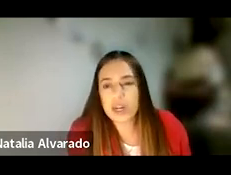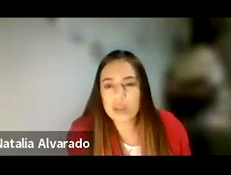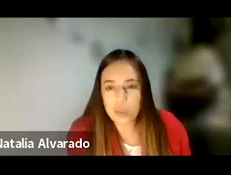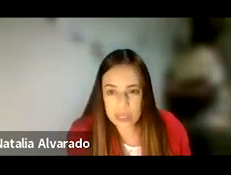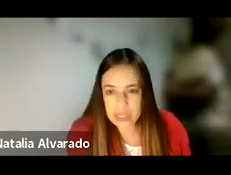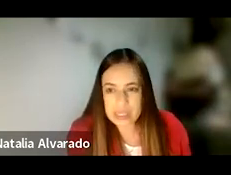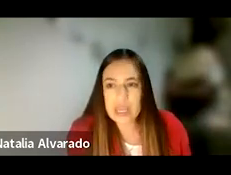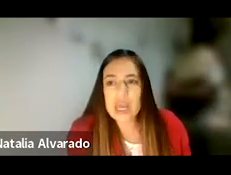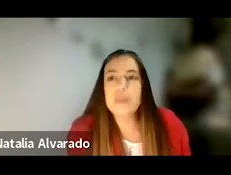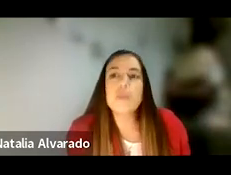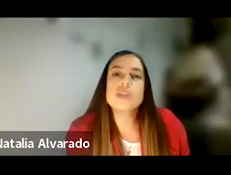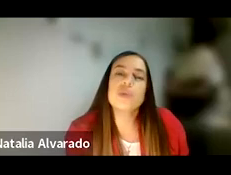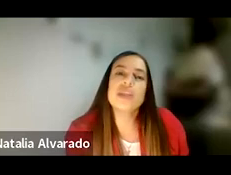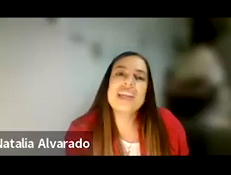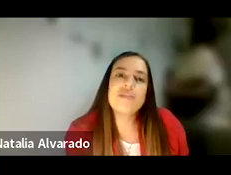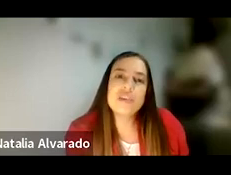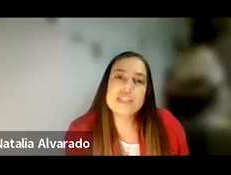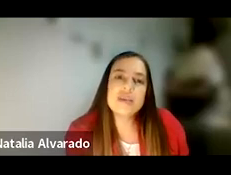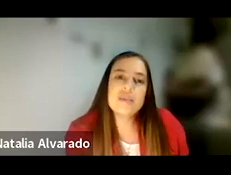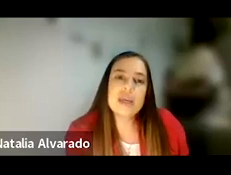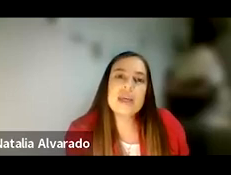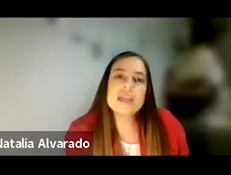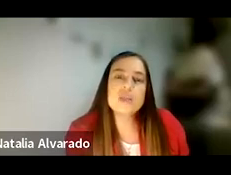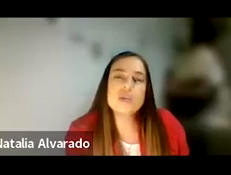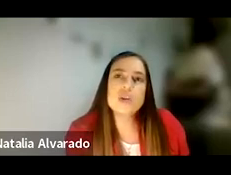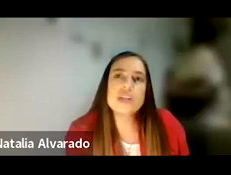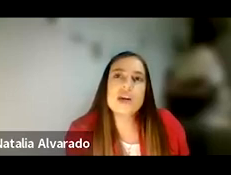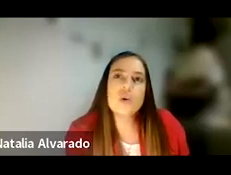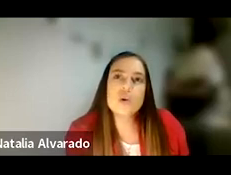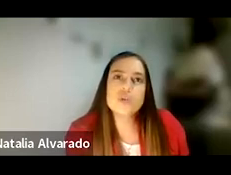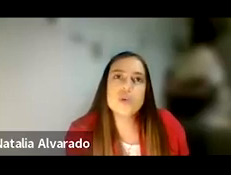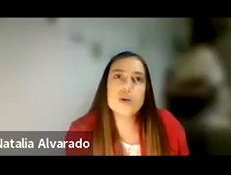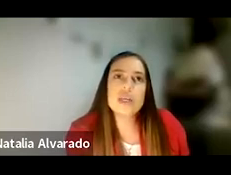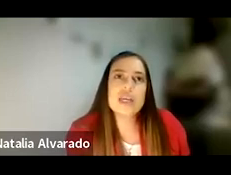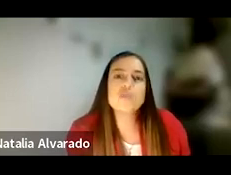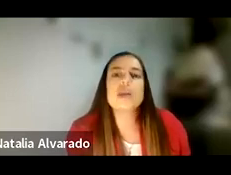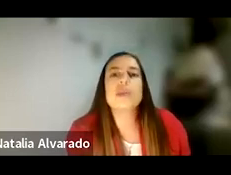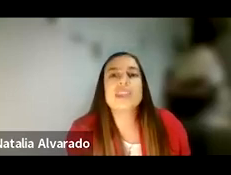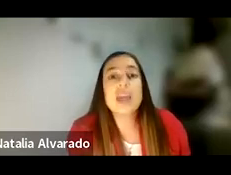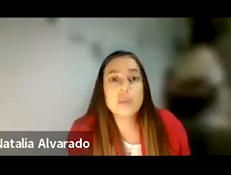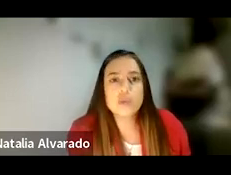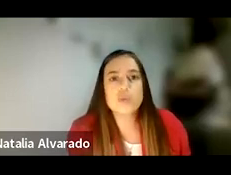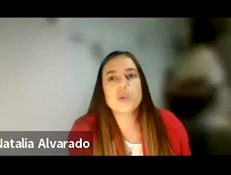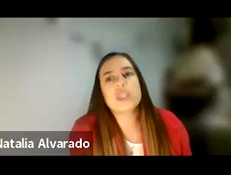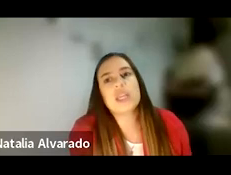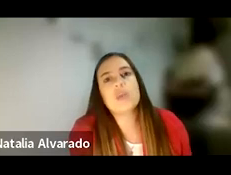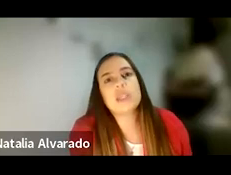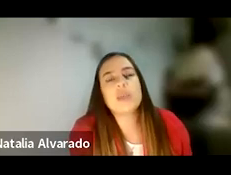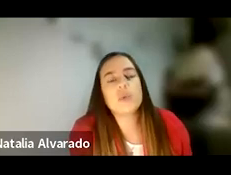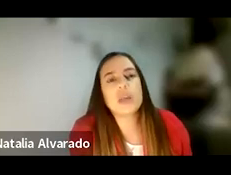violencia contra las mujeres, vamos a poner el énfasis también en situaciones de acoso que experimentamos